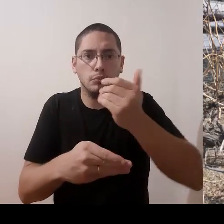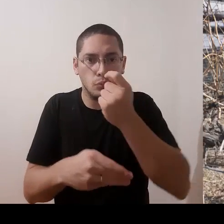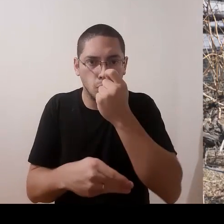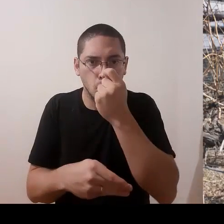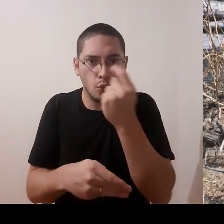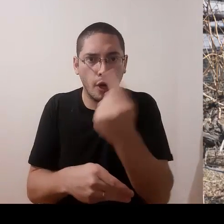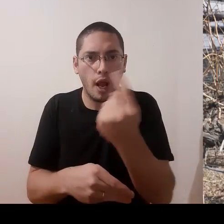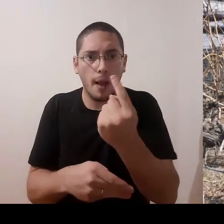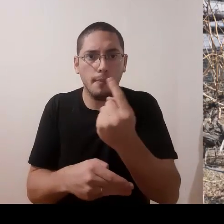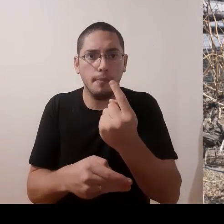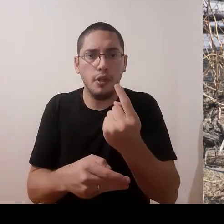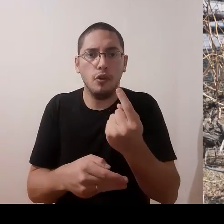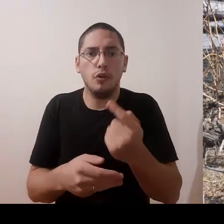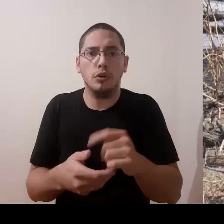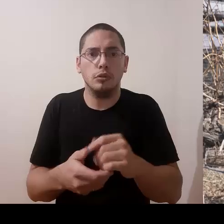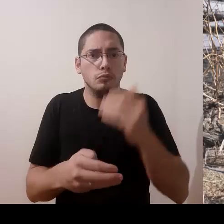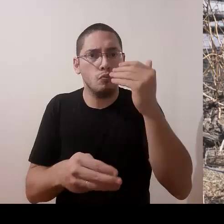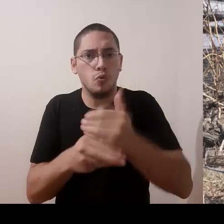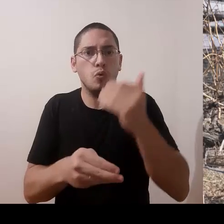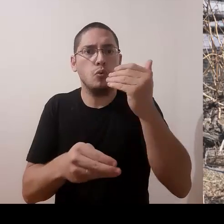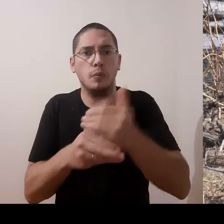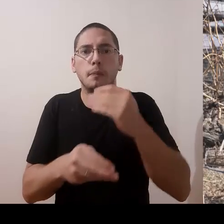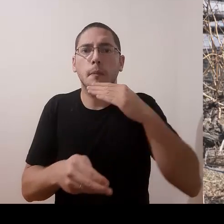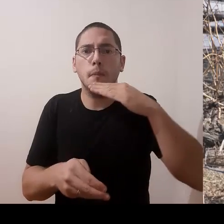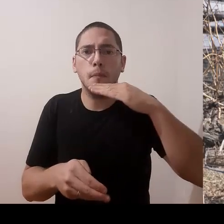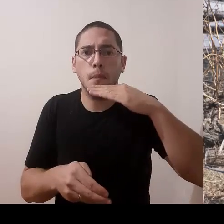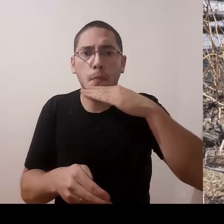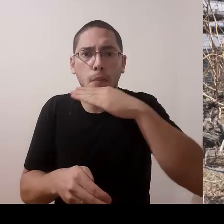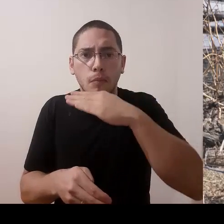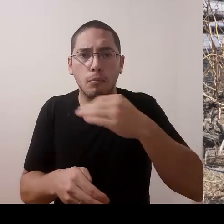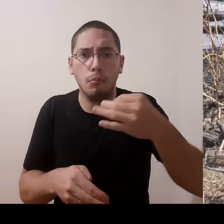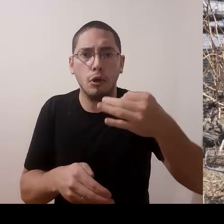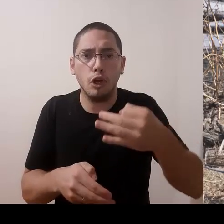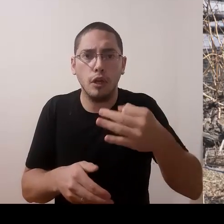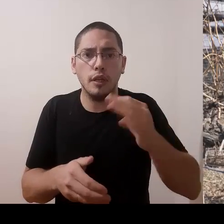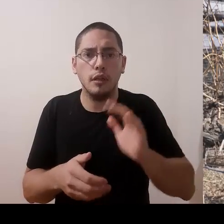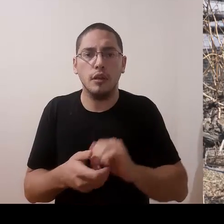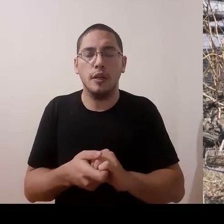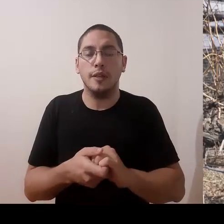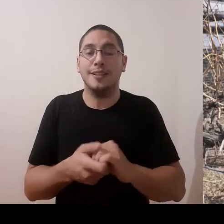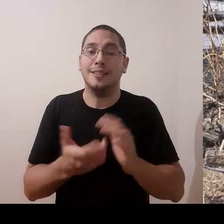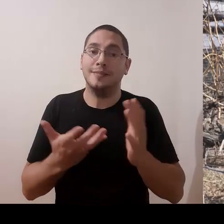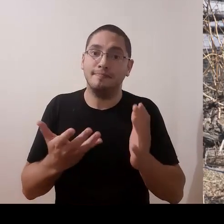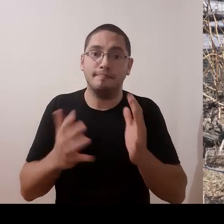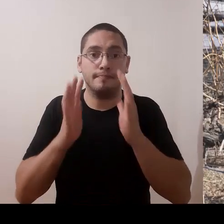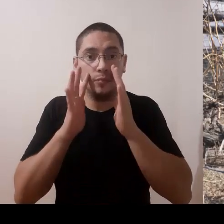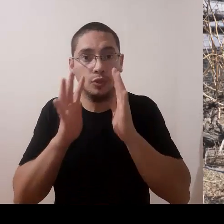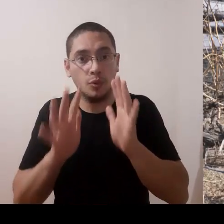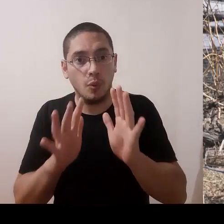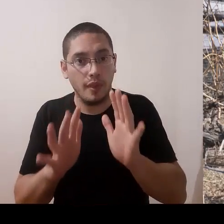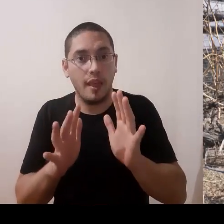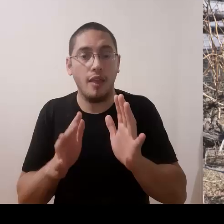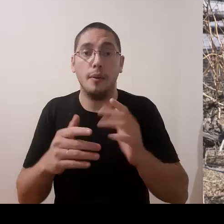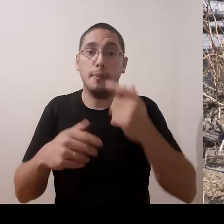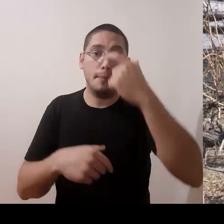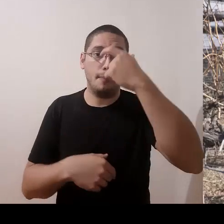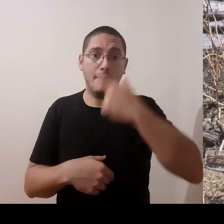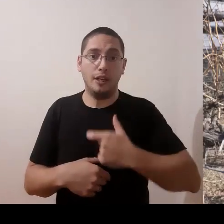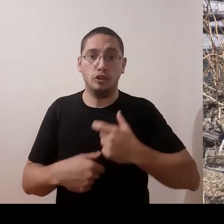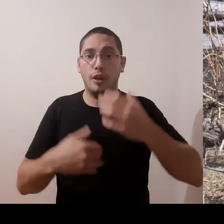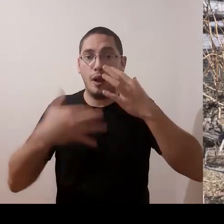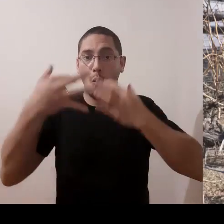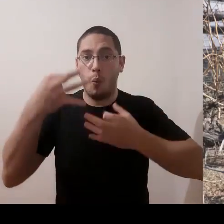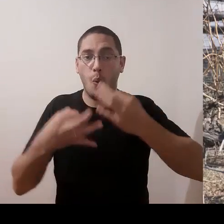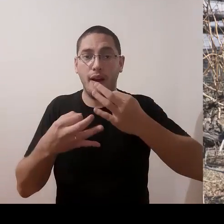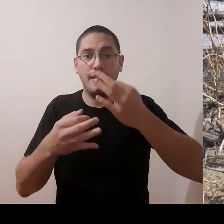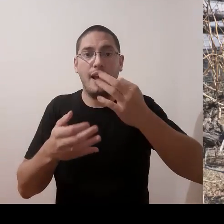un corte rápido. Y corta muy, muy, muy, muy, muy preciso. Entonces hay que cuidar, sobre todo,